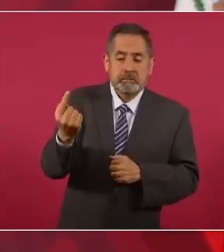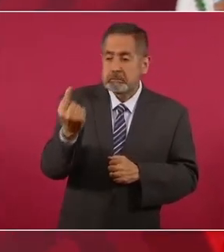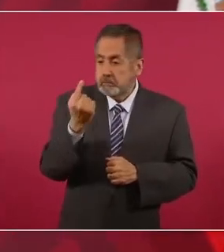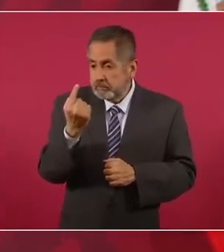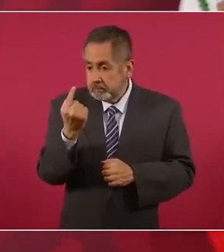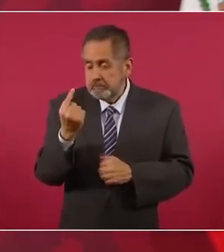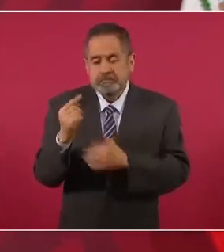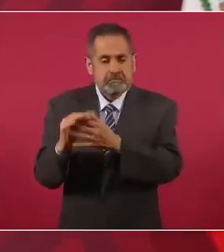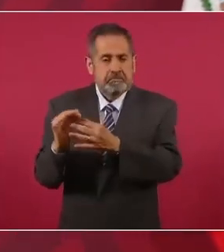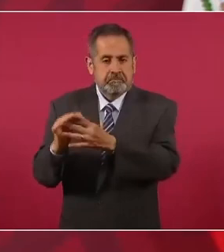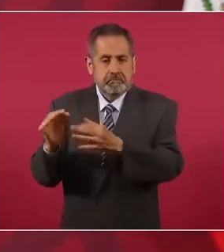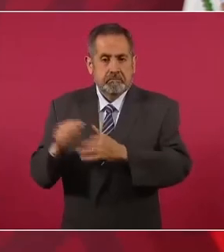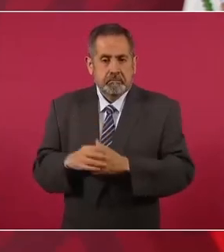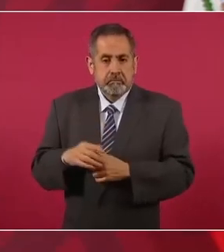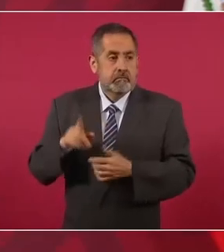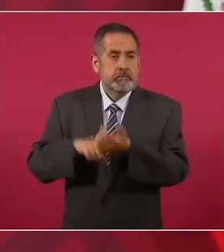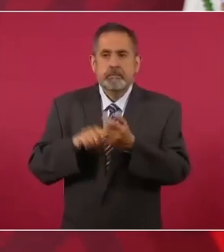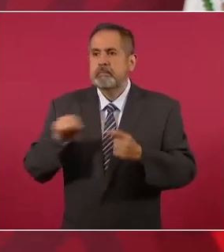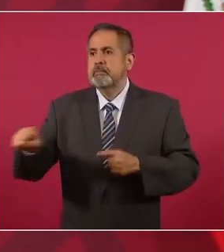porque había miedo.